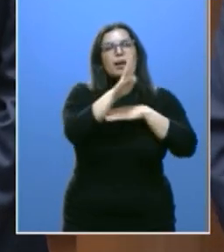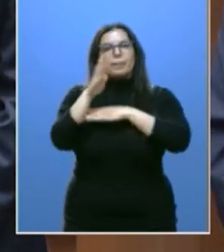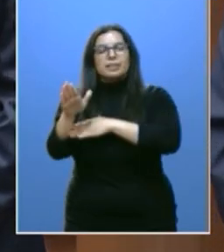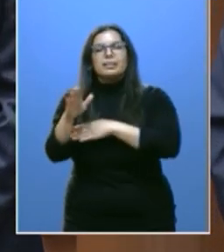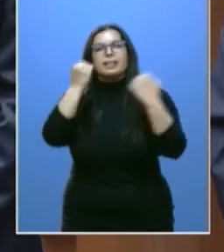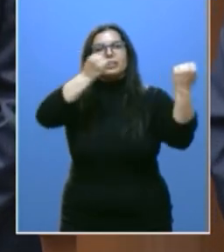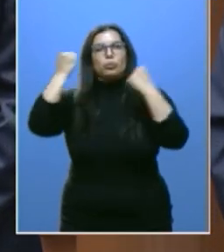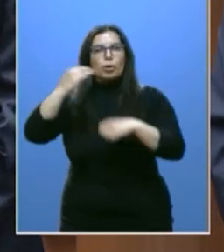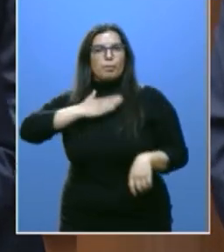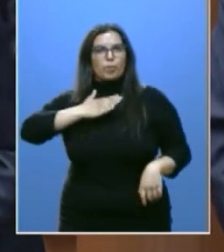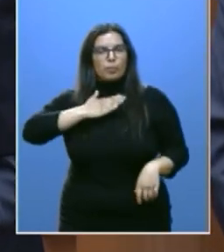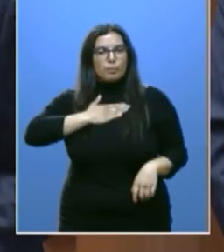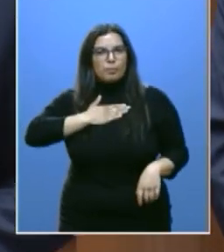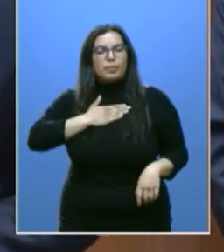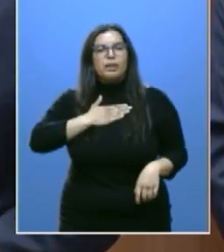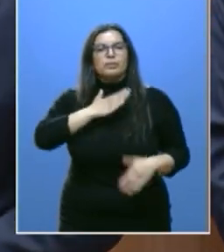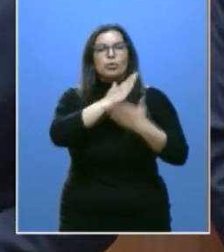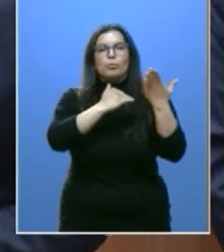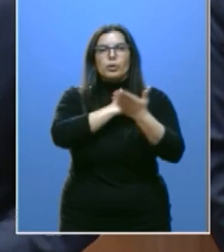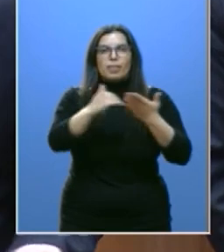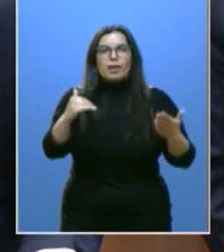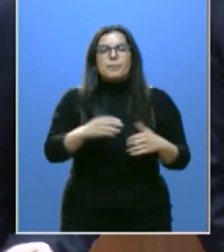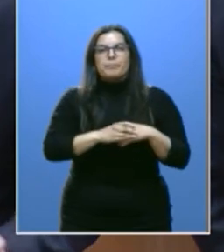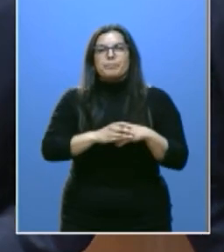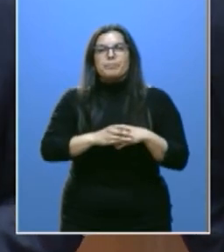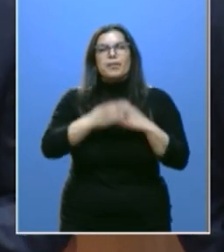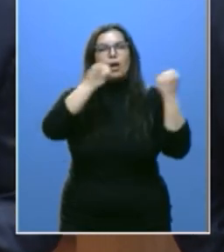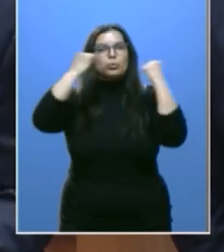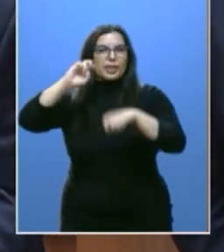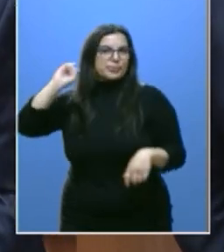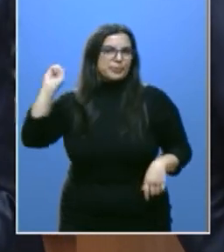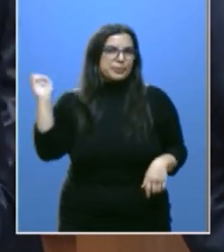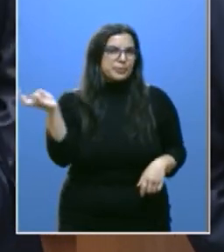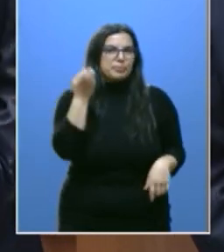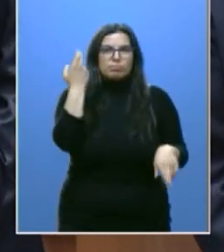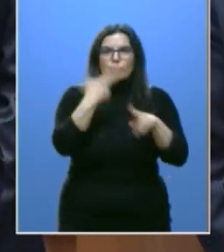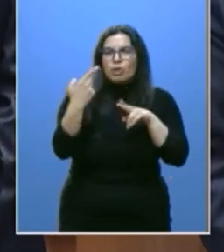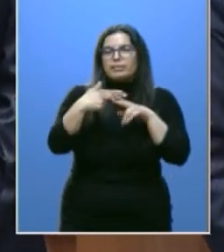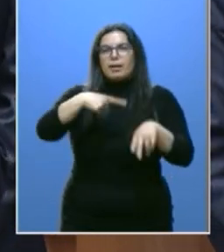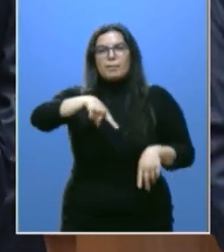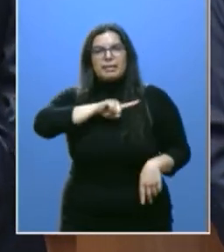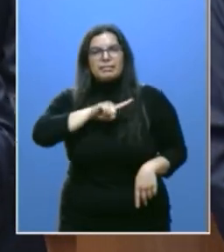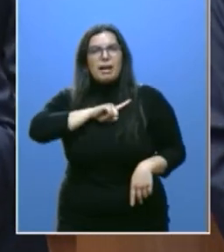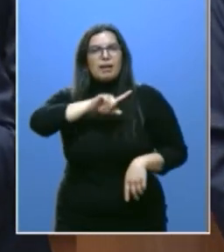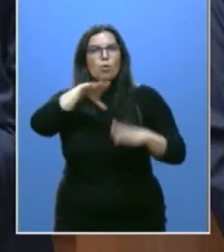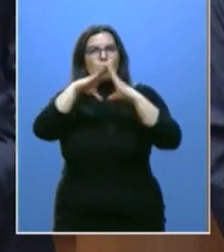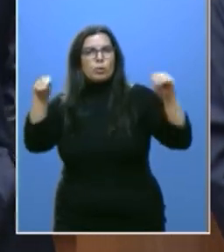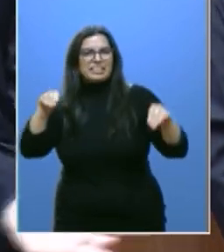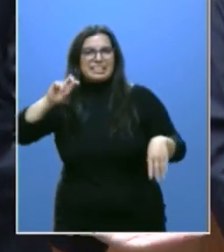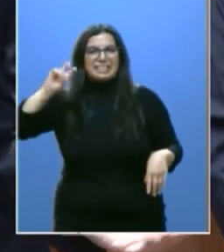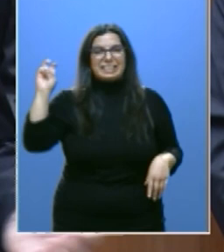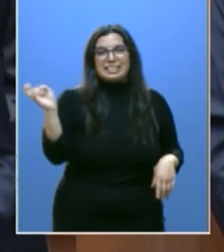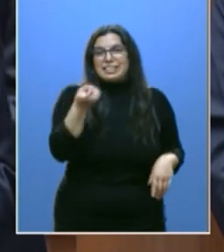las instituciones propias de la comunidad, demás autoridades políticas, militares y universitarias. Son